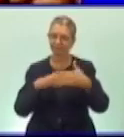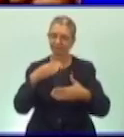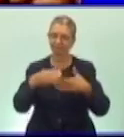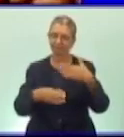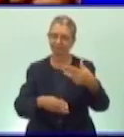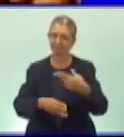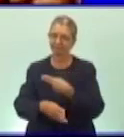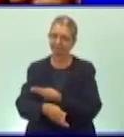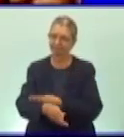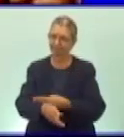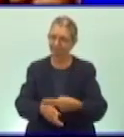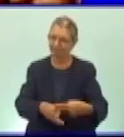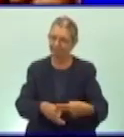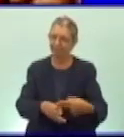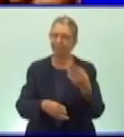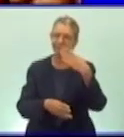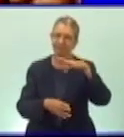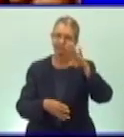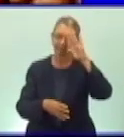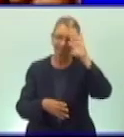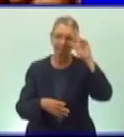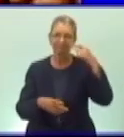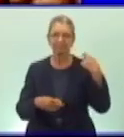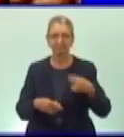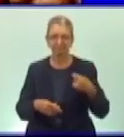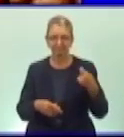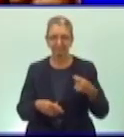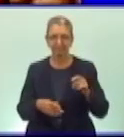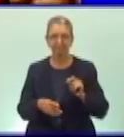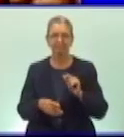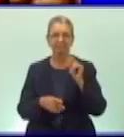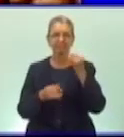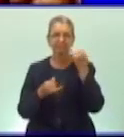que ustedes deben saber identificar